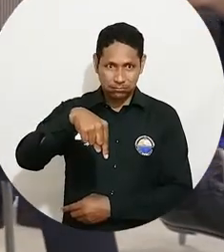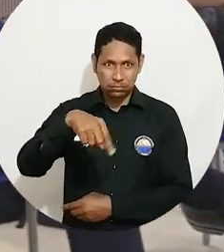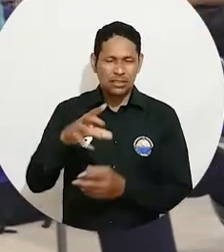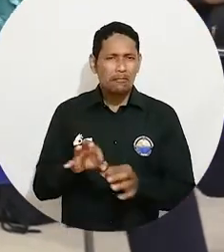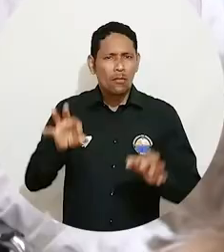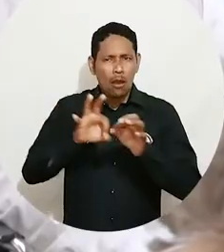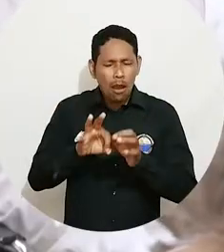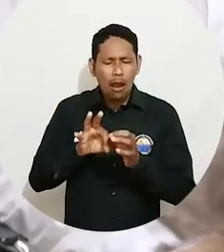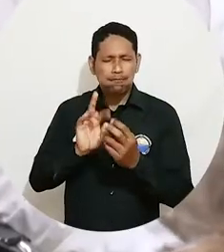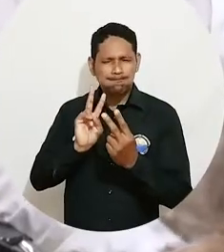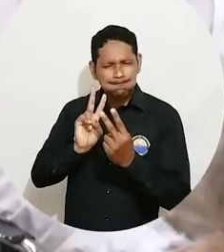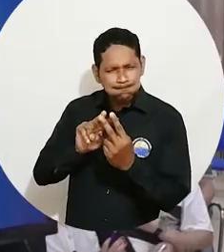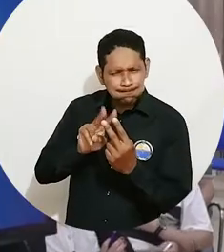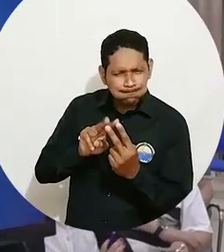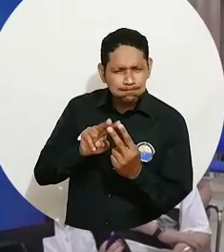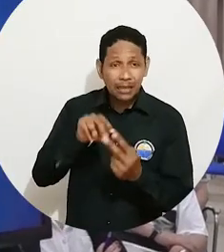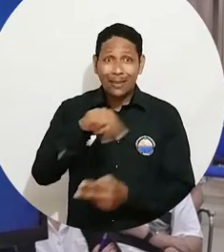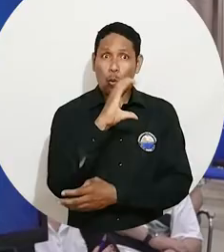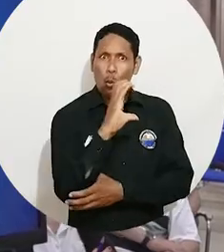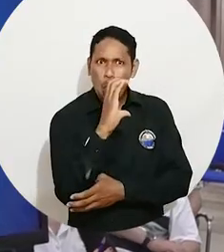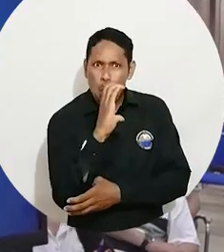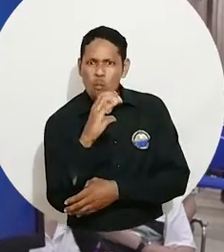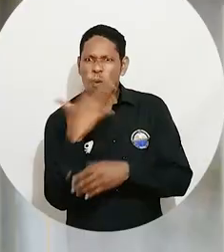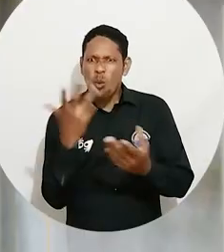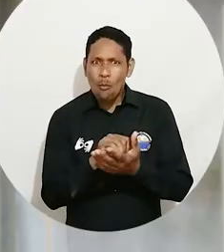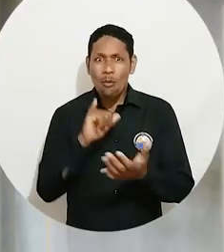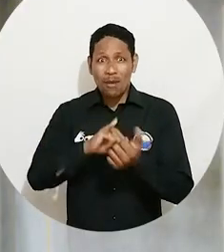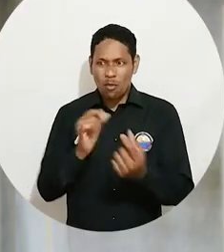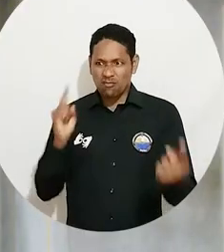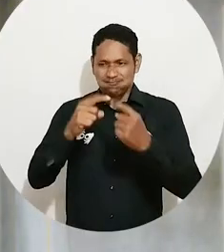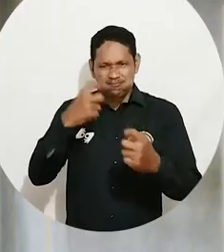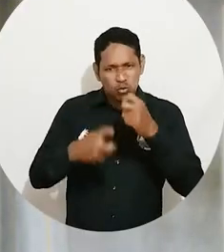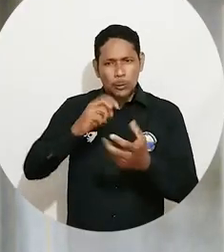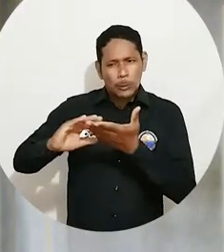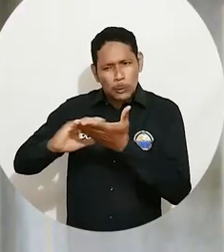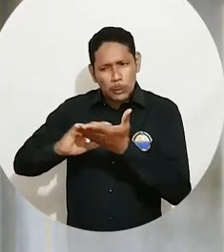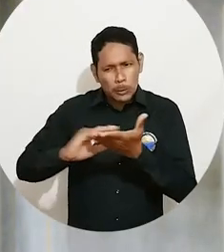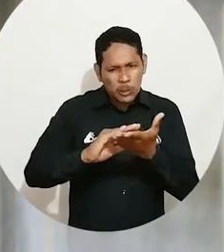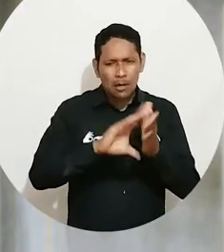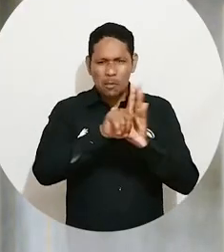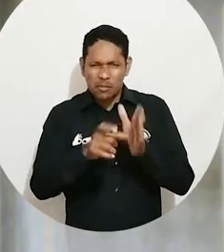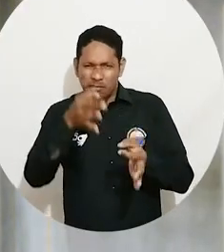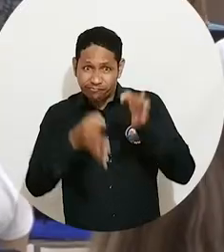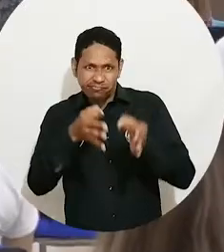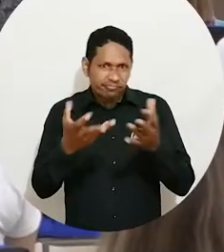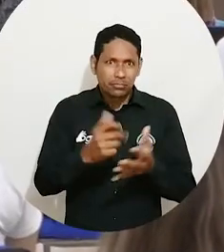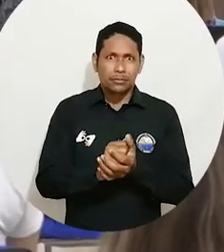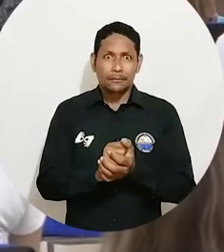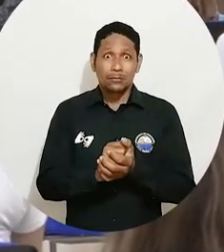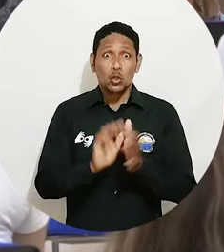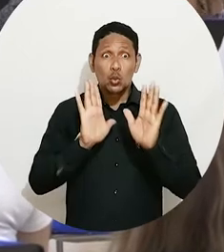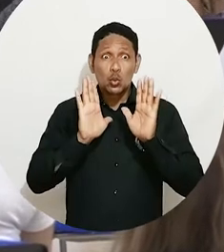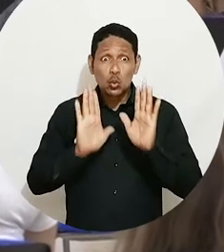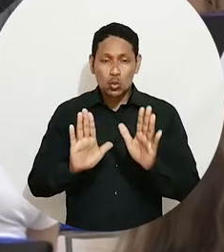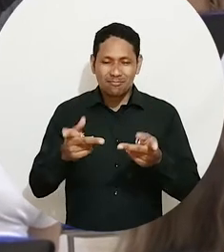para conocer la experiencia que ha tenido Colombia en la implementación de la figura de la conciliación en materia penal. El evento